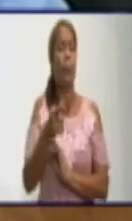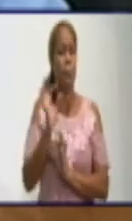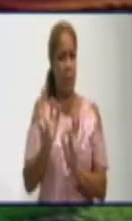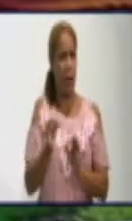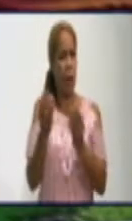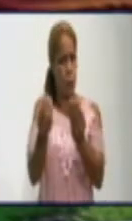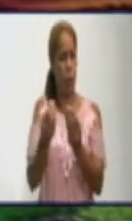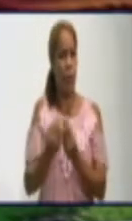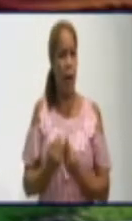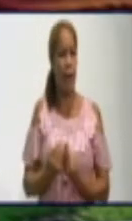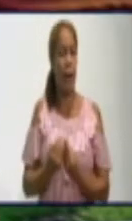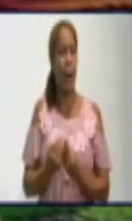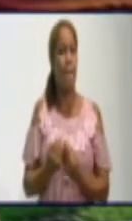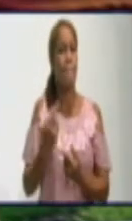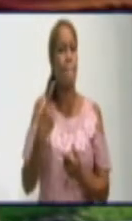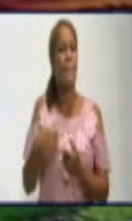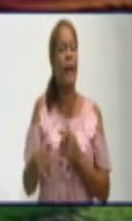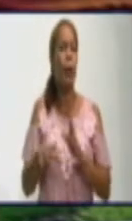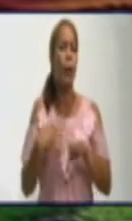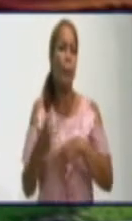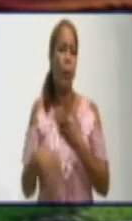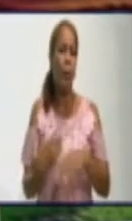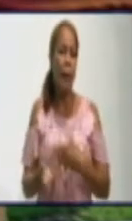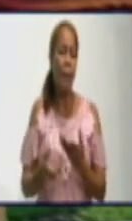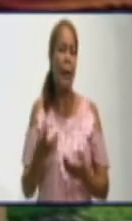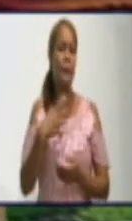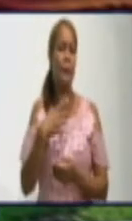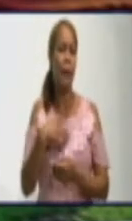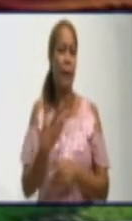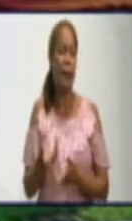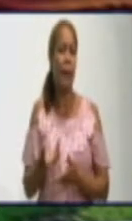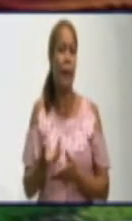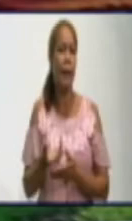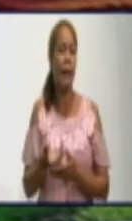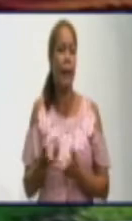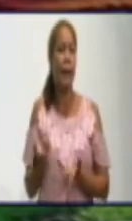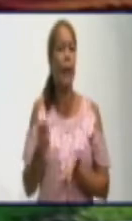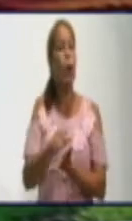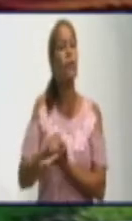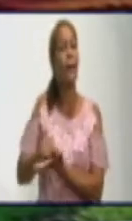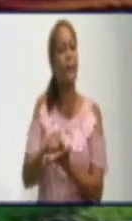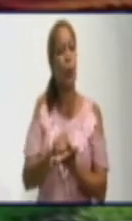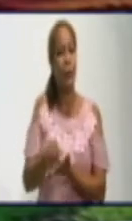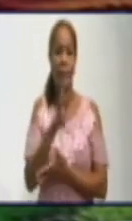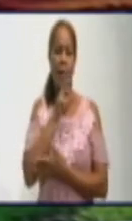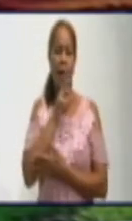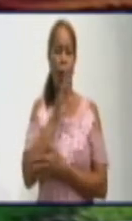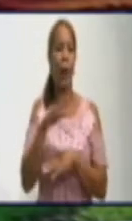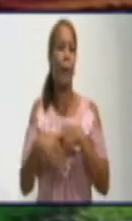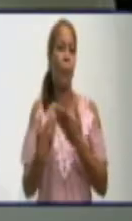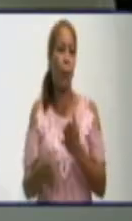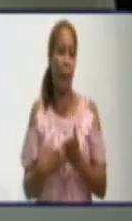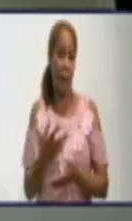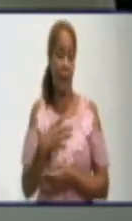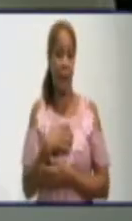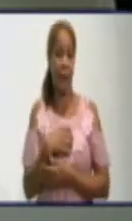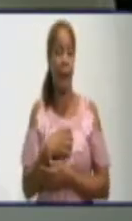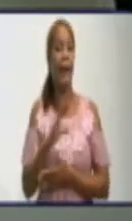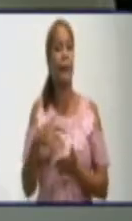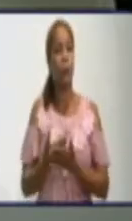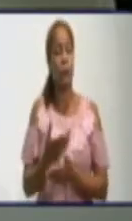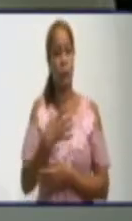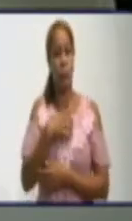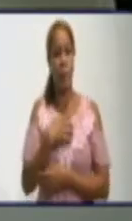tienen hoy, Millán, las fuentes de abasto de agua a partir de la sequía que ha estado viviendo el territorio? Bueno, nosotros tuvimos afectación